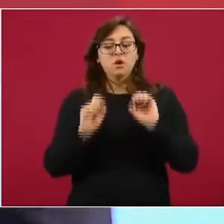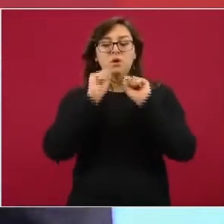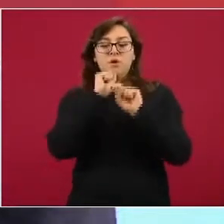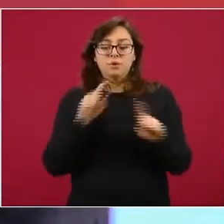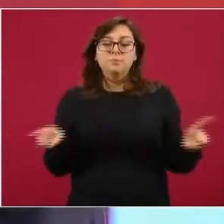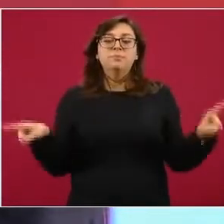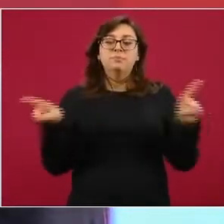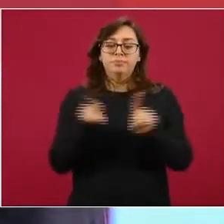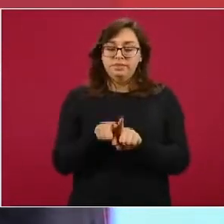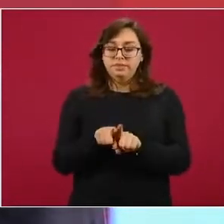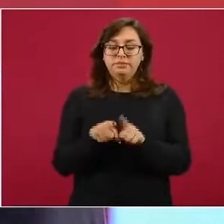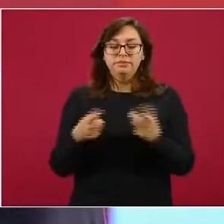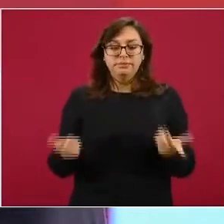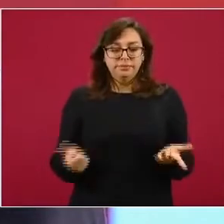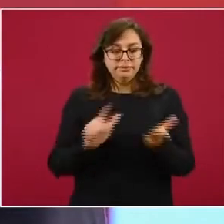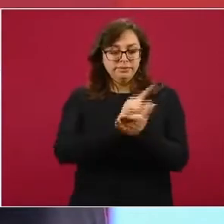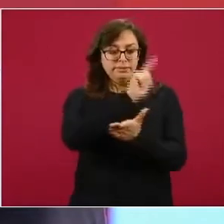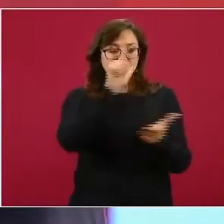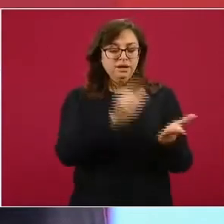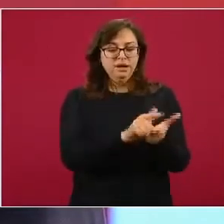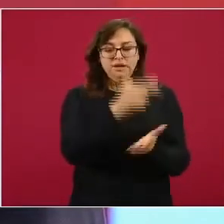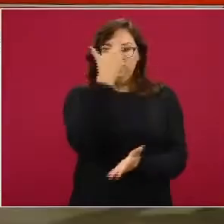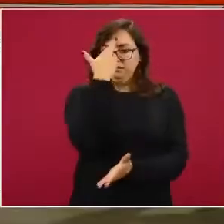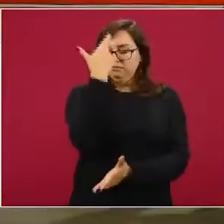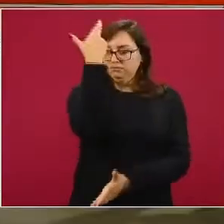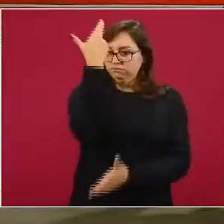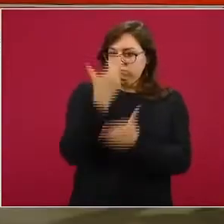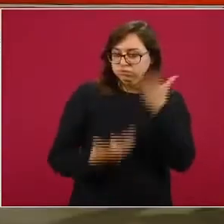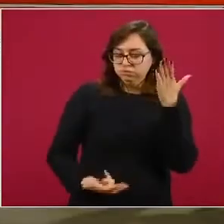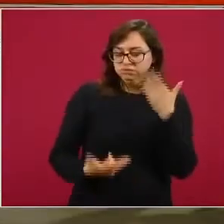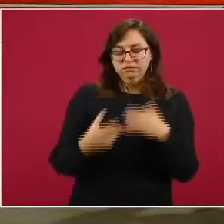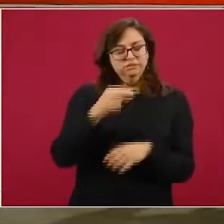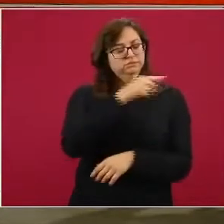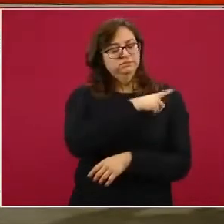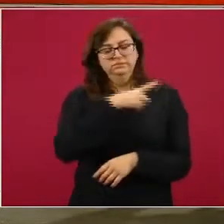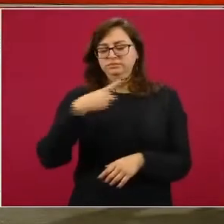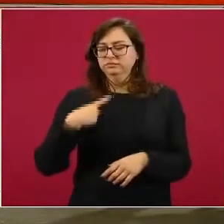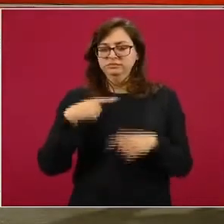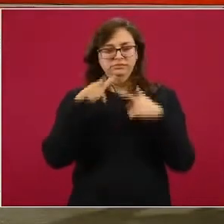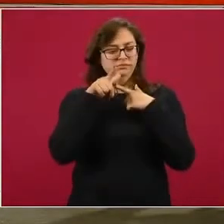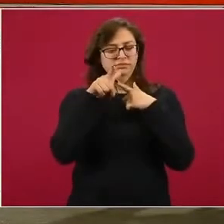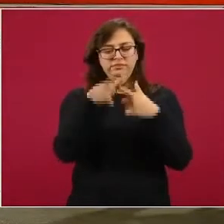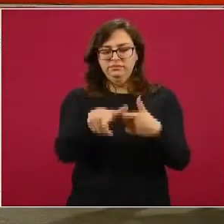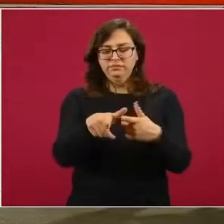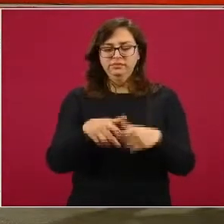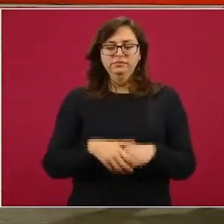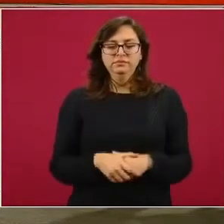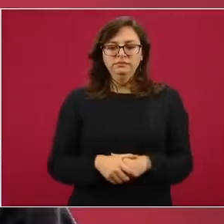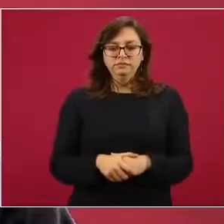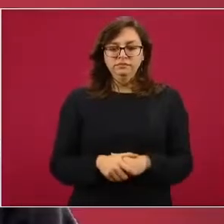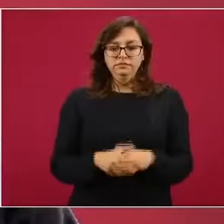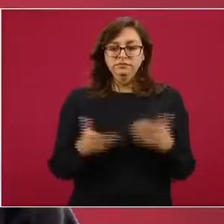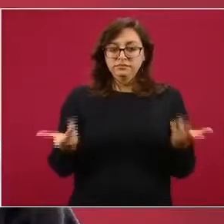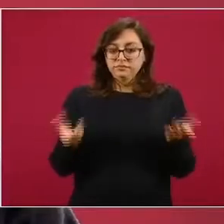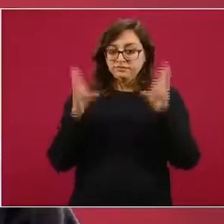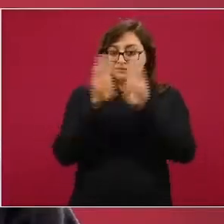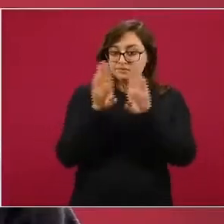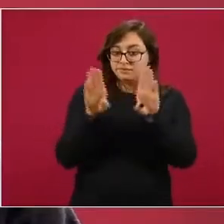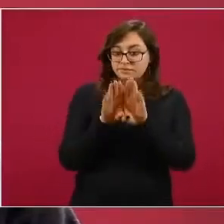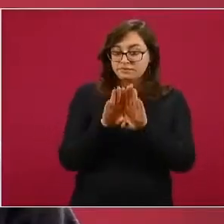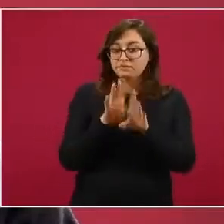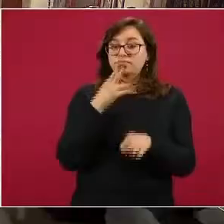violatorios de disposiciones legales, reglamentarias y normativas respecto al uso de tales